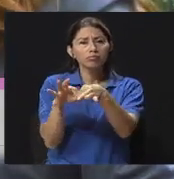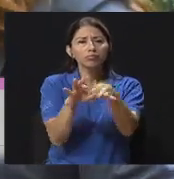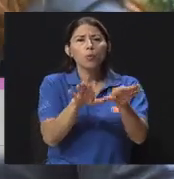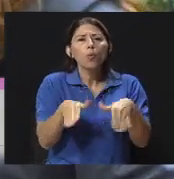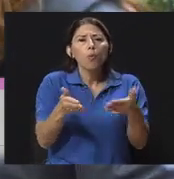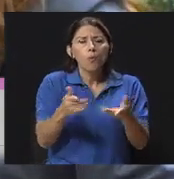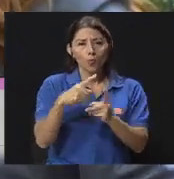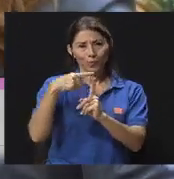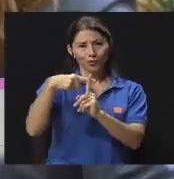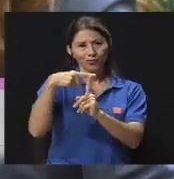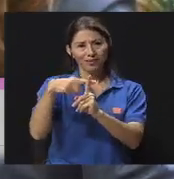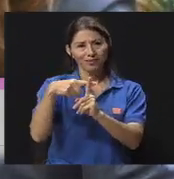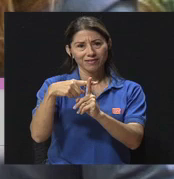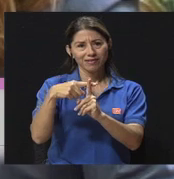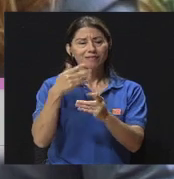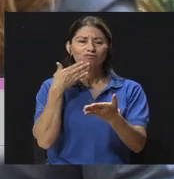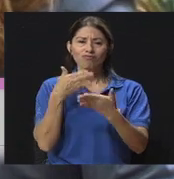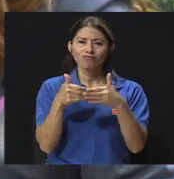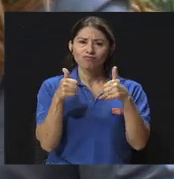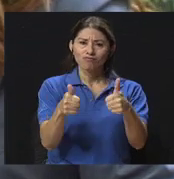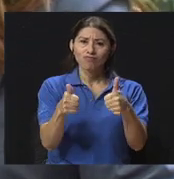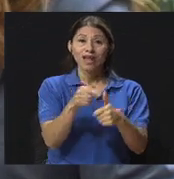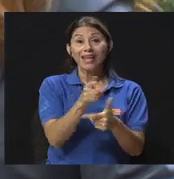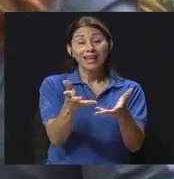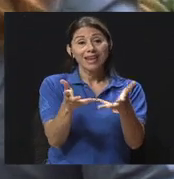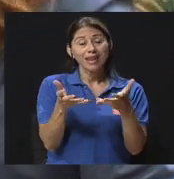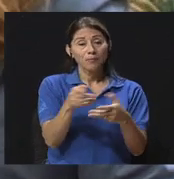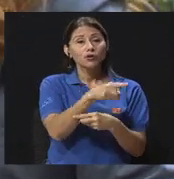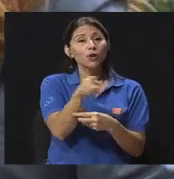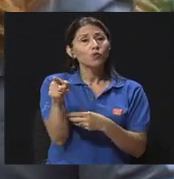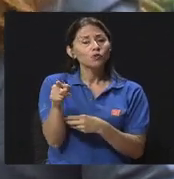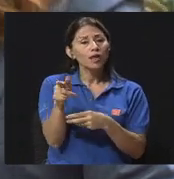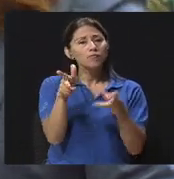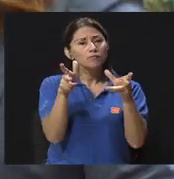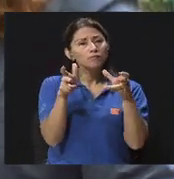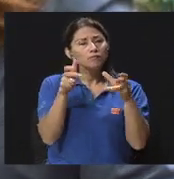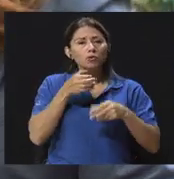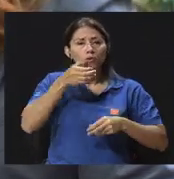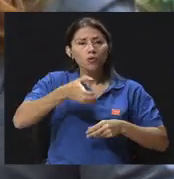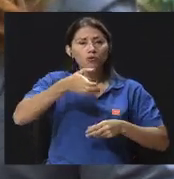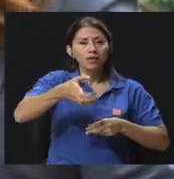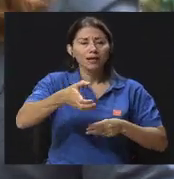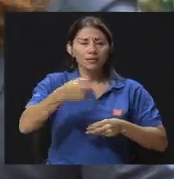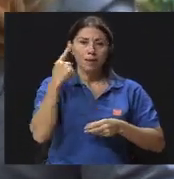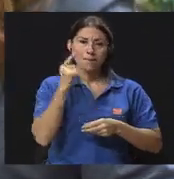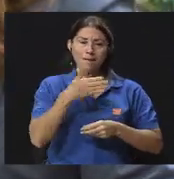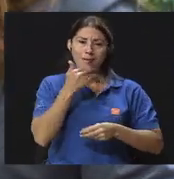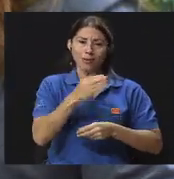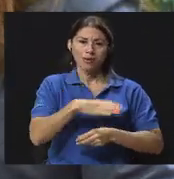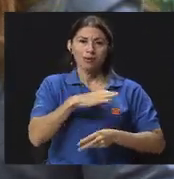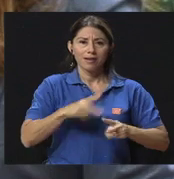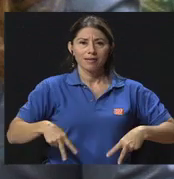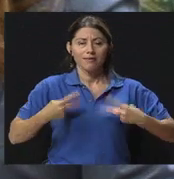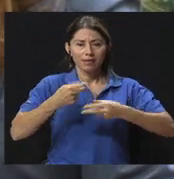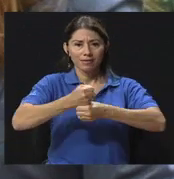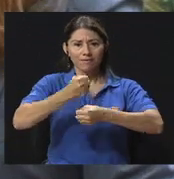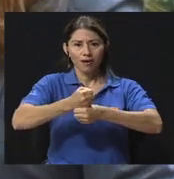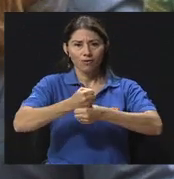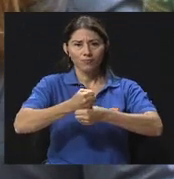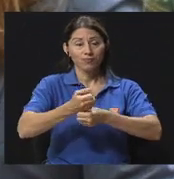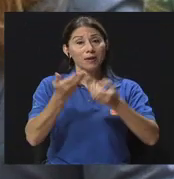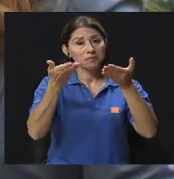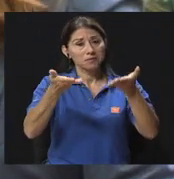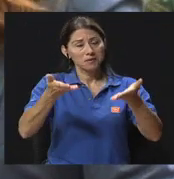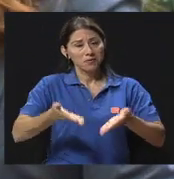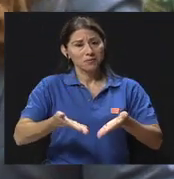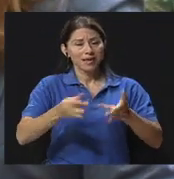Queremos que usted tenga esos consejos de la mano de la especialista para aprender a tener una mejor calidad de vida en nuestro trabajo. Y para ello contamos